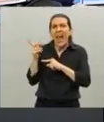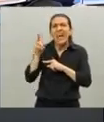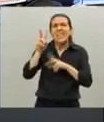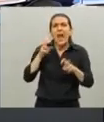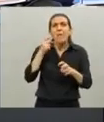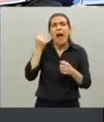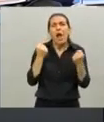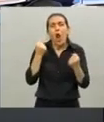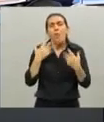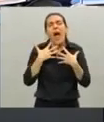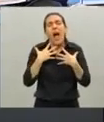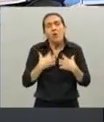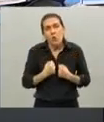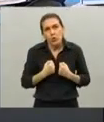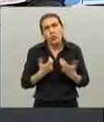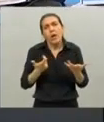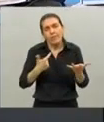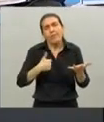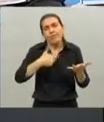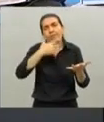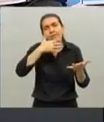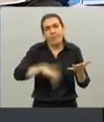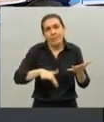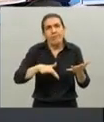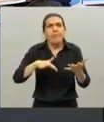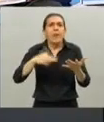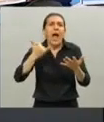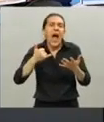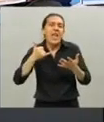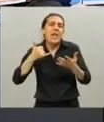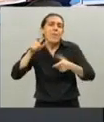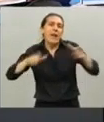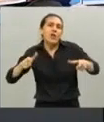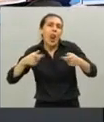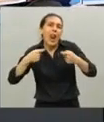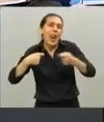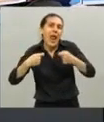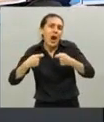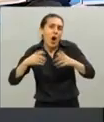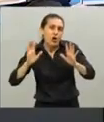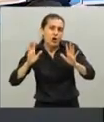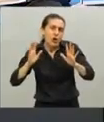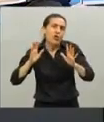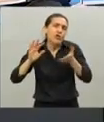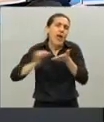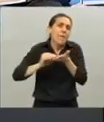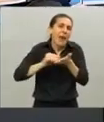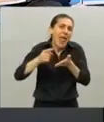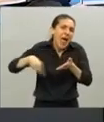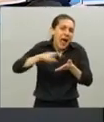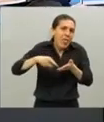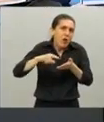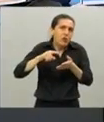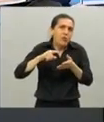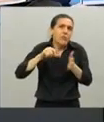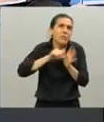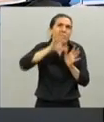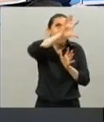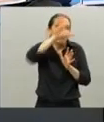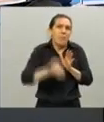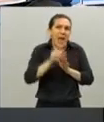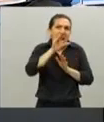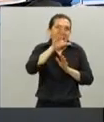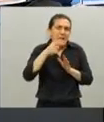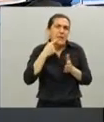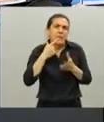la angustia si entienden los reclamos de ciertos sectores comerciales de ciertos trabajadores en distintos puntos del país que llevan